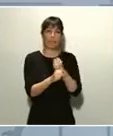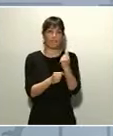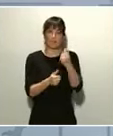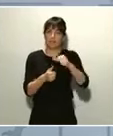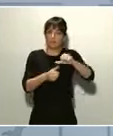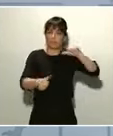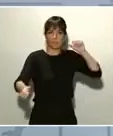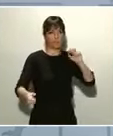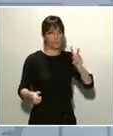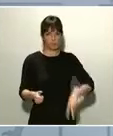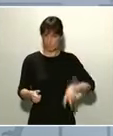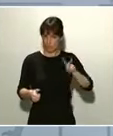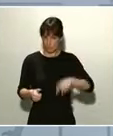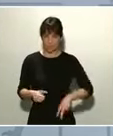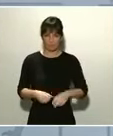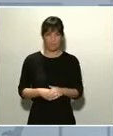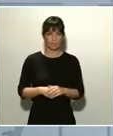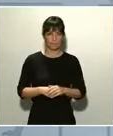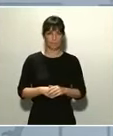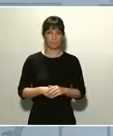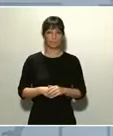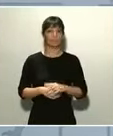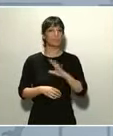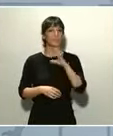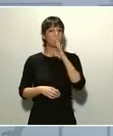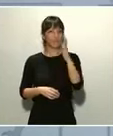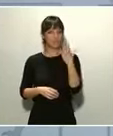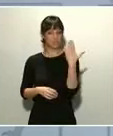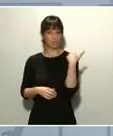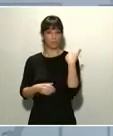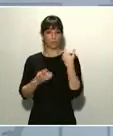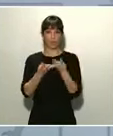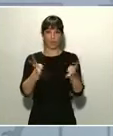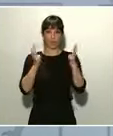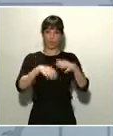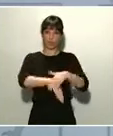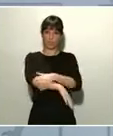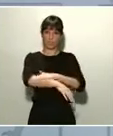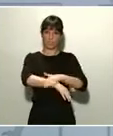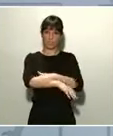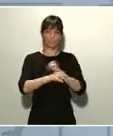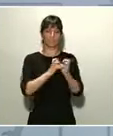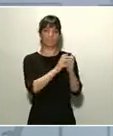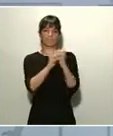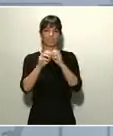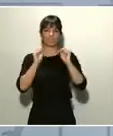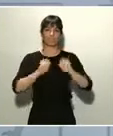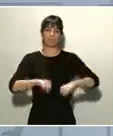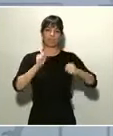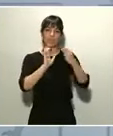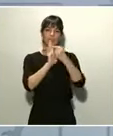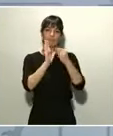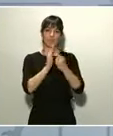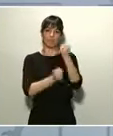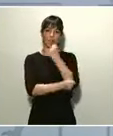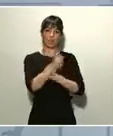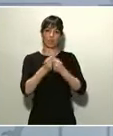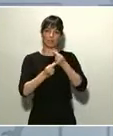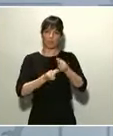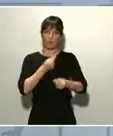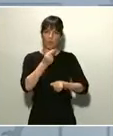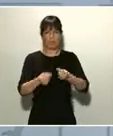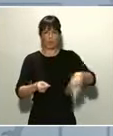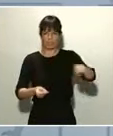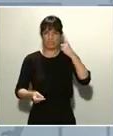Por esa razón se adoptaron en el pasado Consejo de Ministros distintas medidas económicas escalonadas que son conocidas. Esas